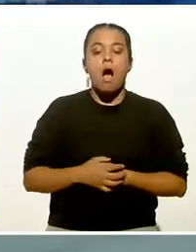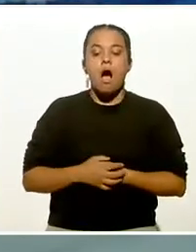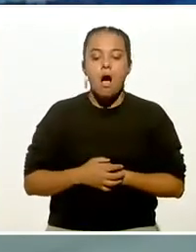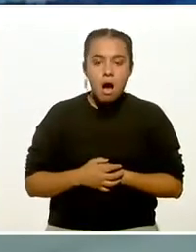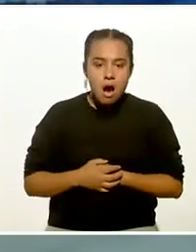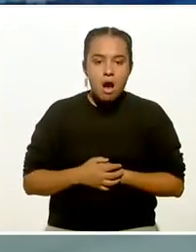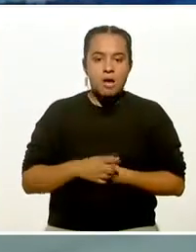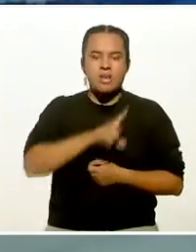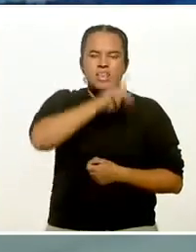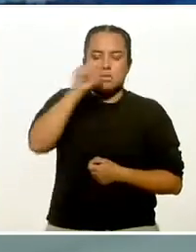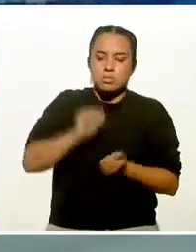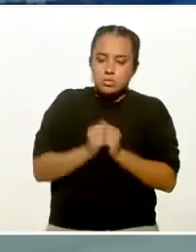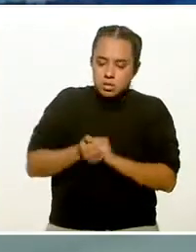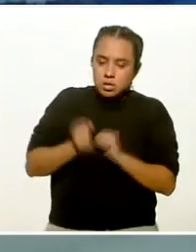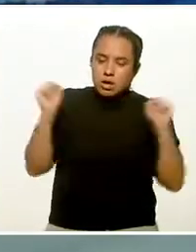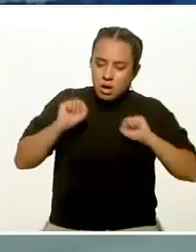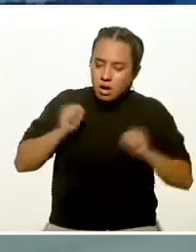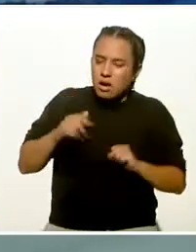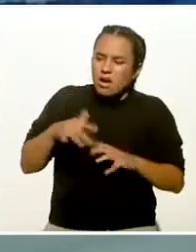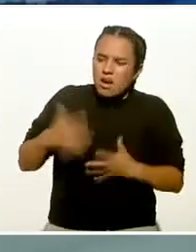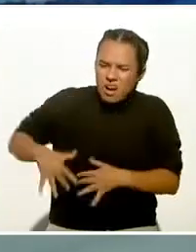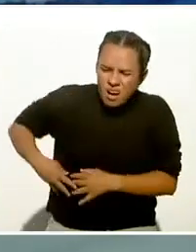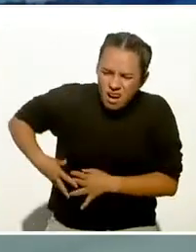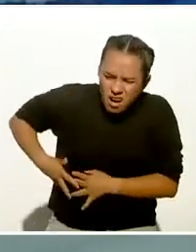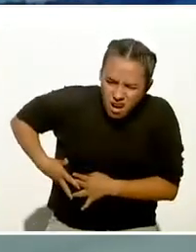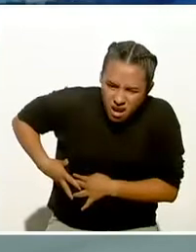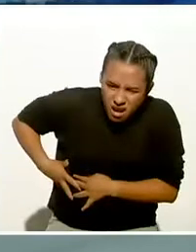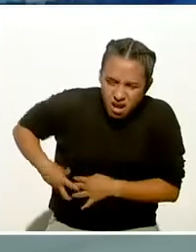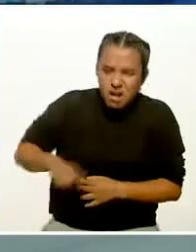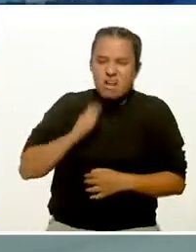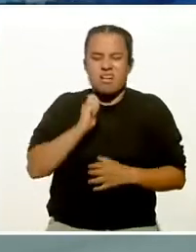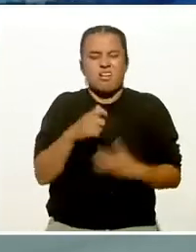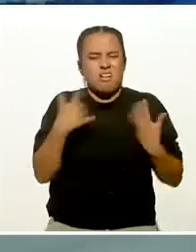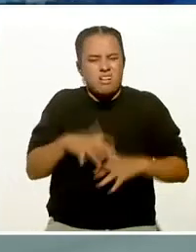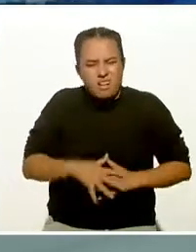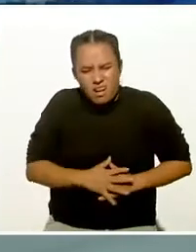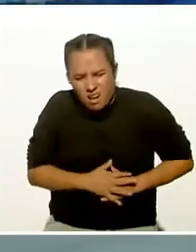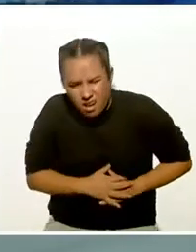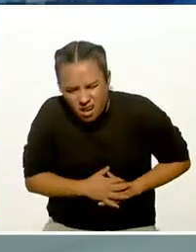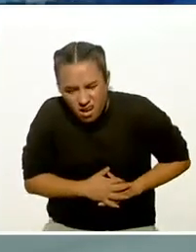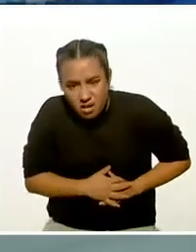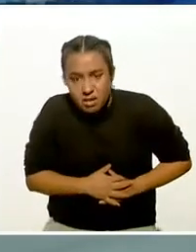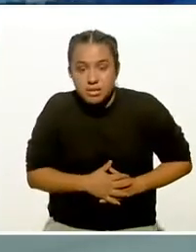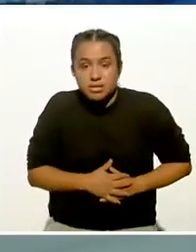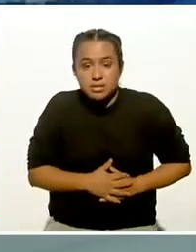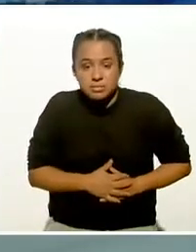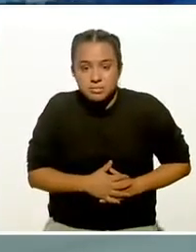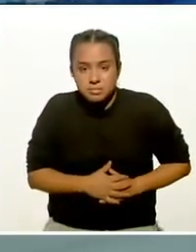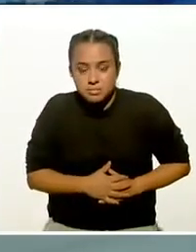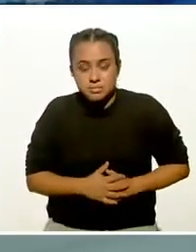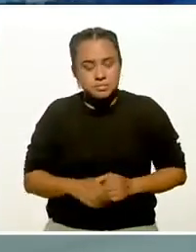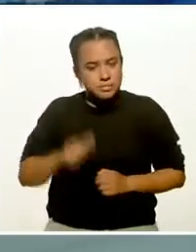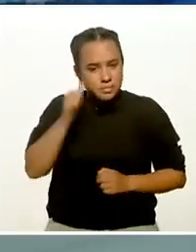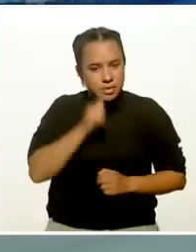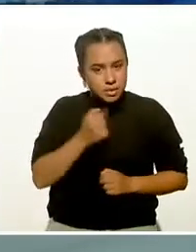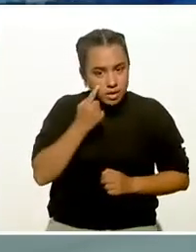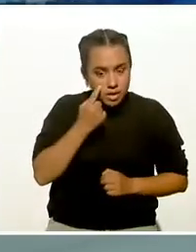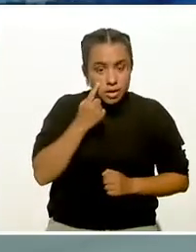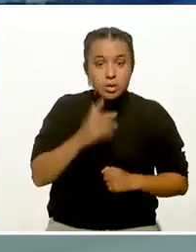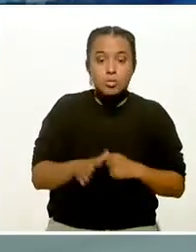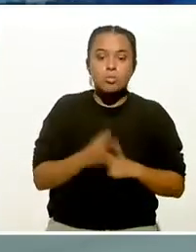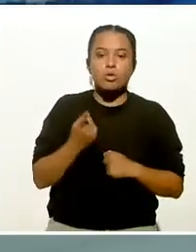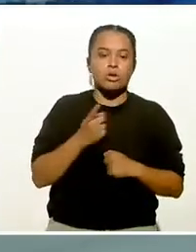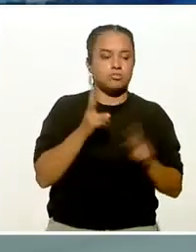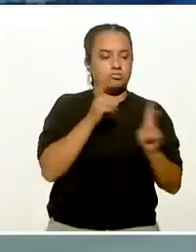donde nos da el dolor de caballo, ¿no? El famoso dolor de costado. Y eso está en gran medida implicado por una mala